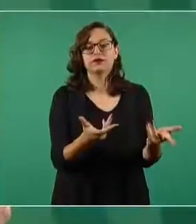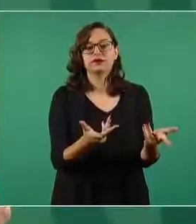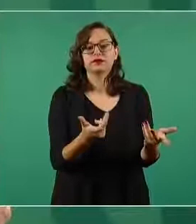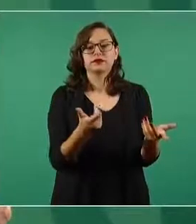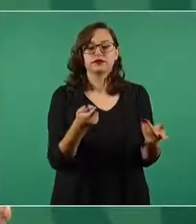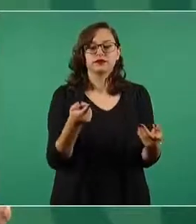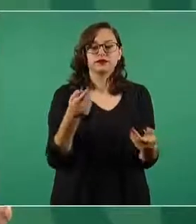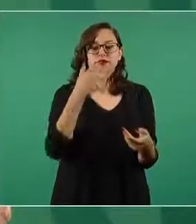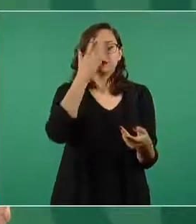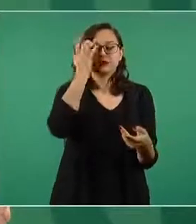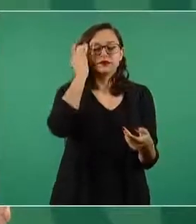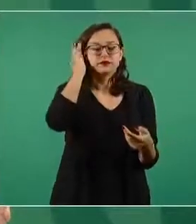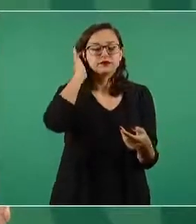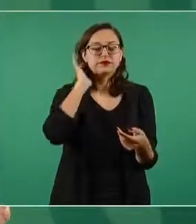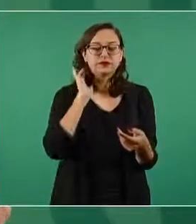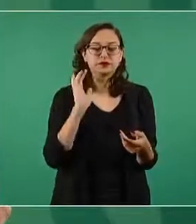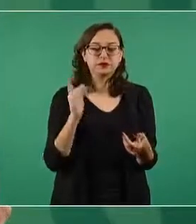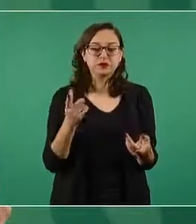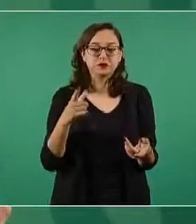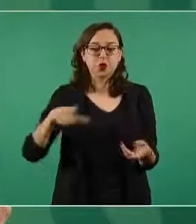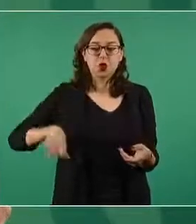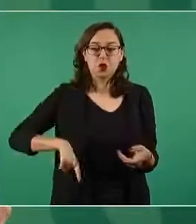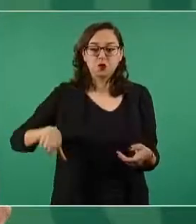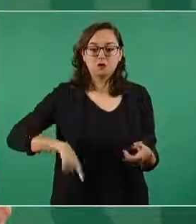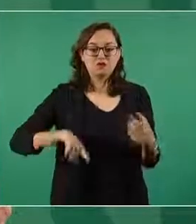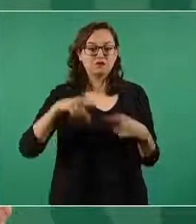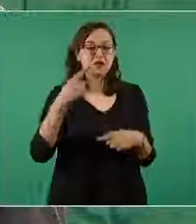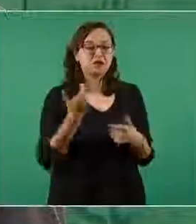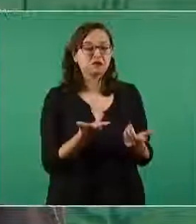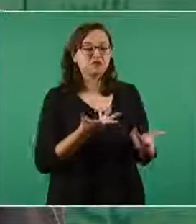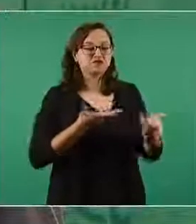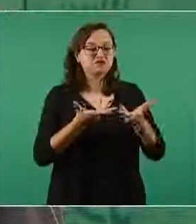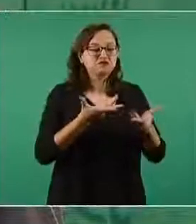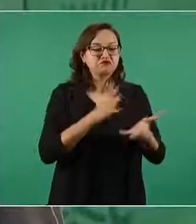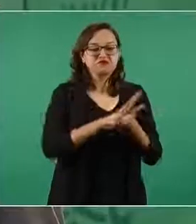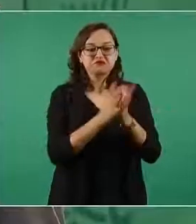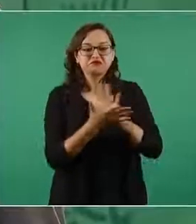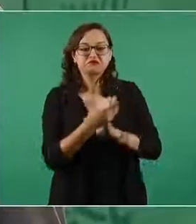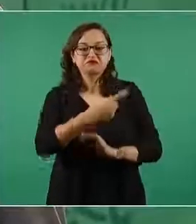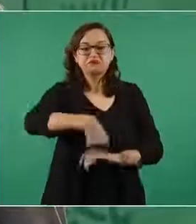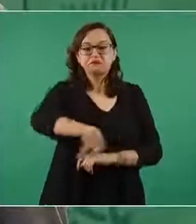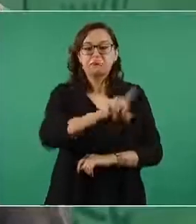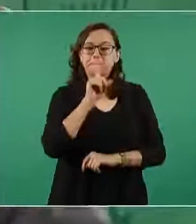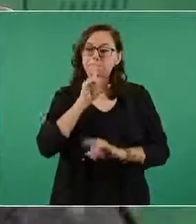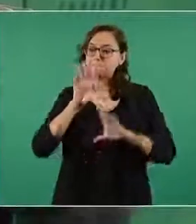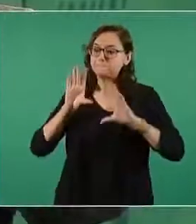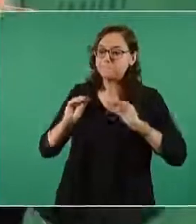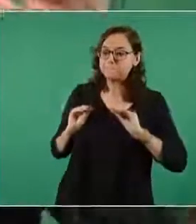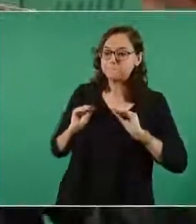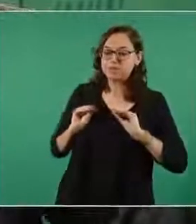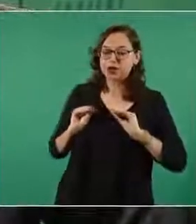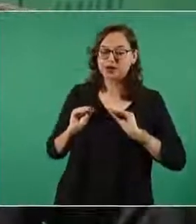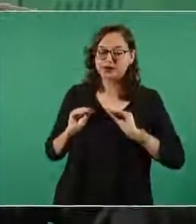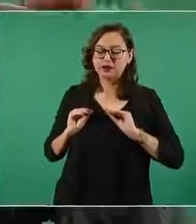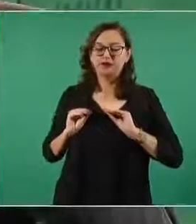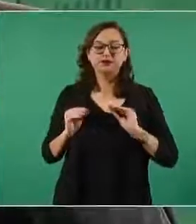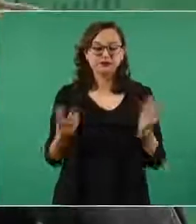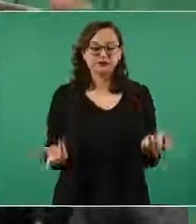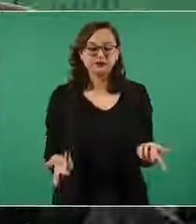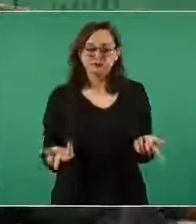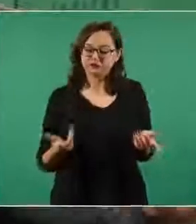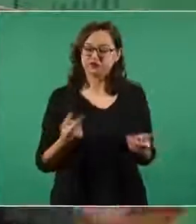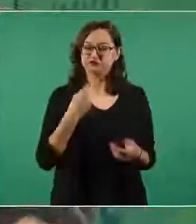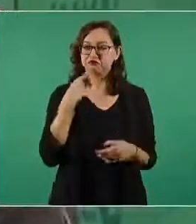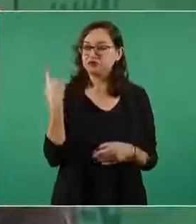y a callar como vasallos. Por eso, no se